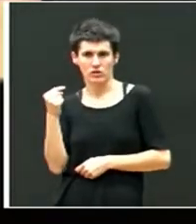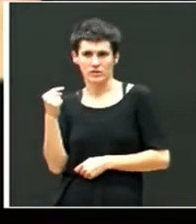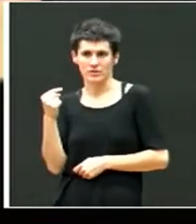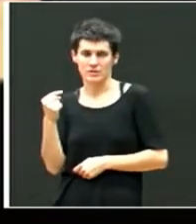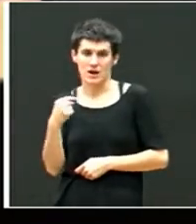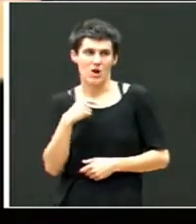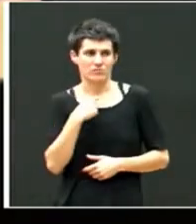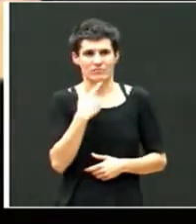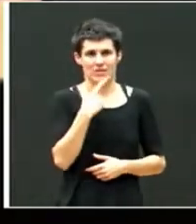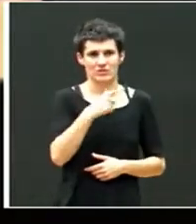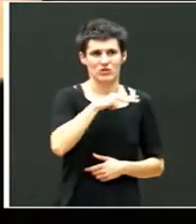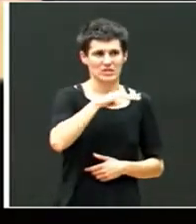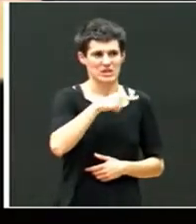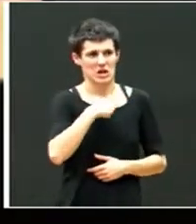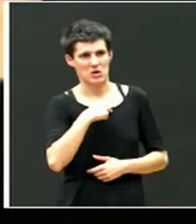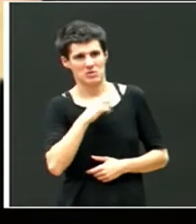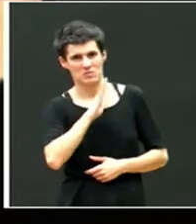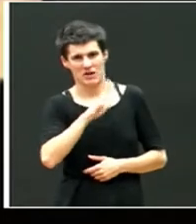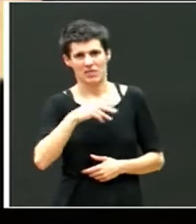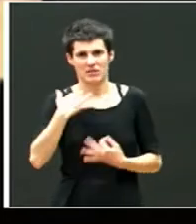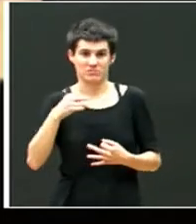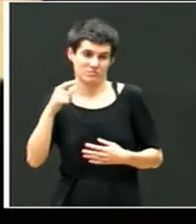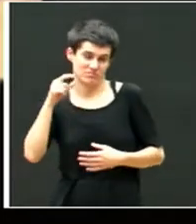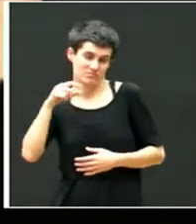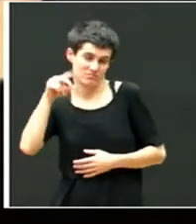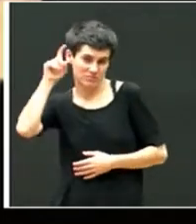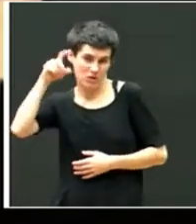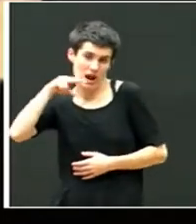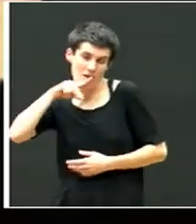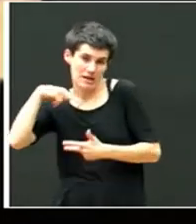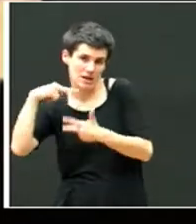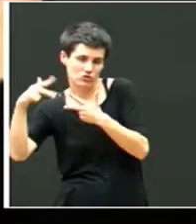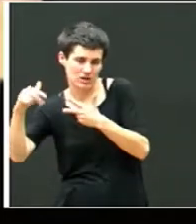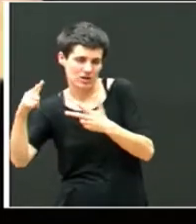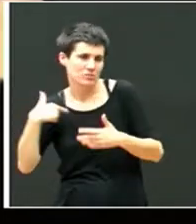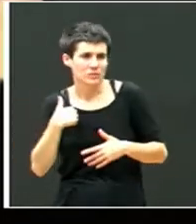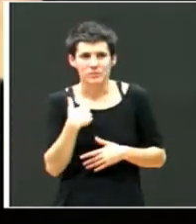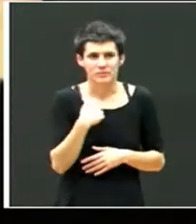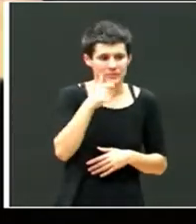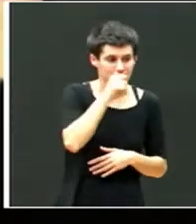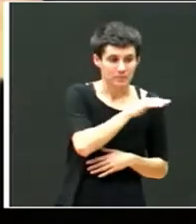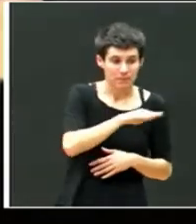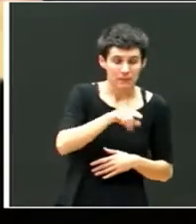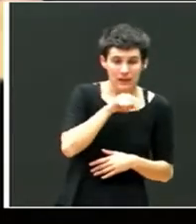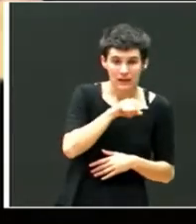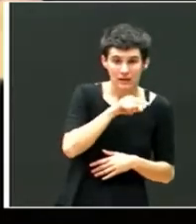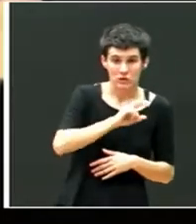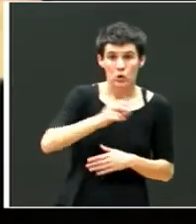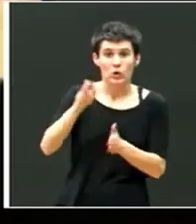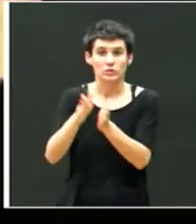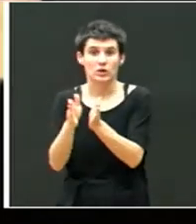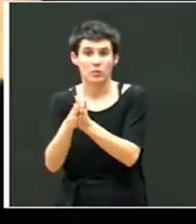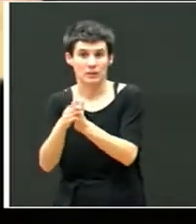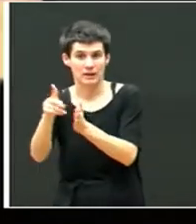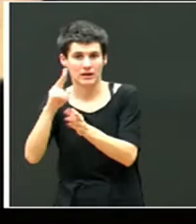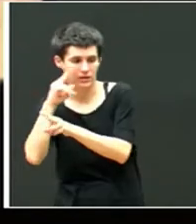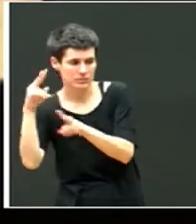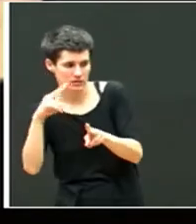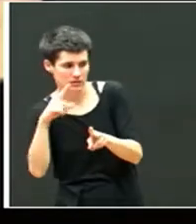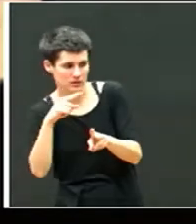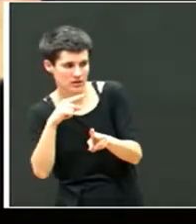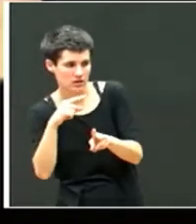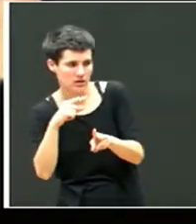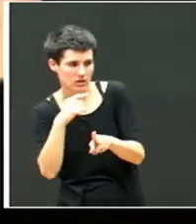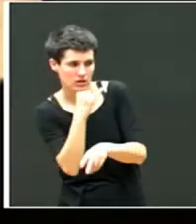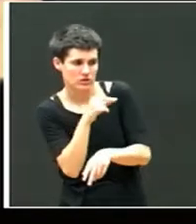claro, dolor en el corazón. Y entonces, claro, Joseba, luego me lo dijo otra compañera que estaba viendo, le miraba con los ojos como platos